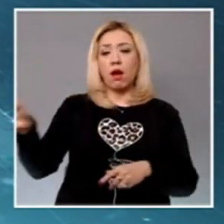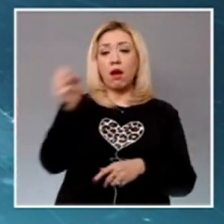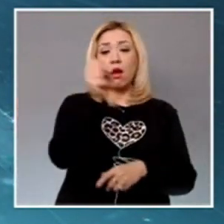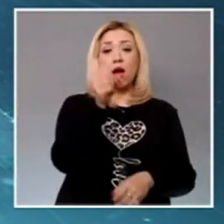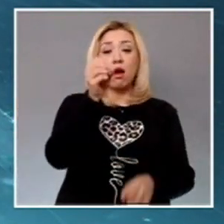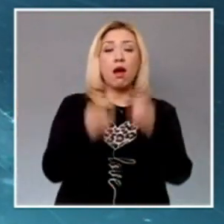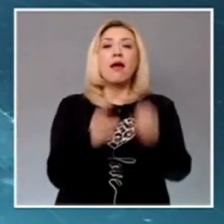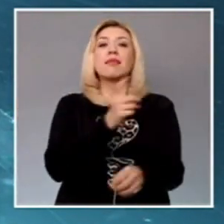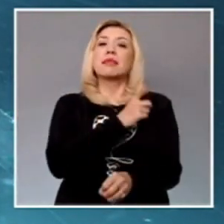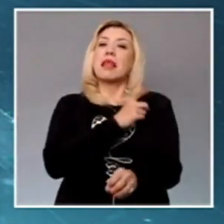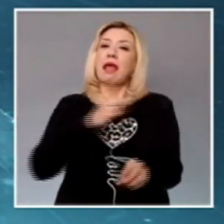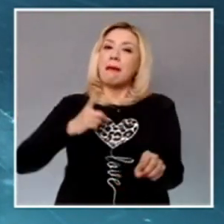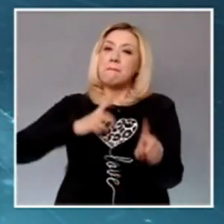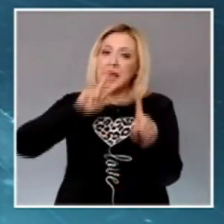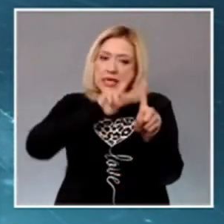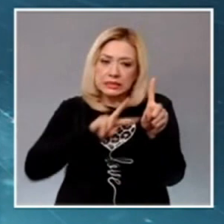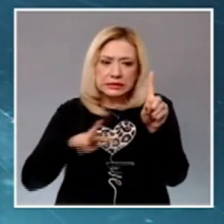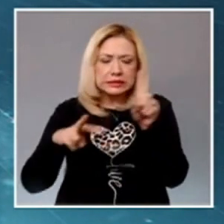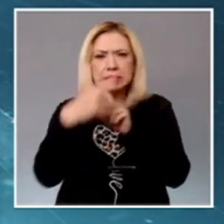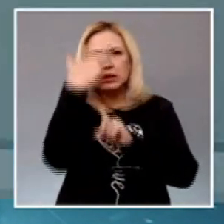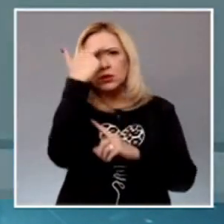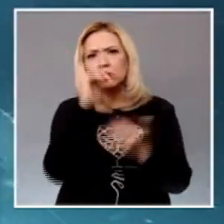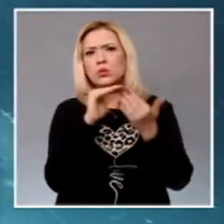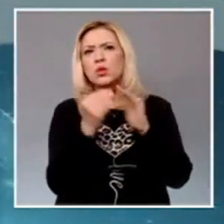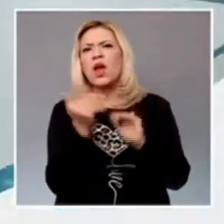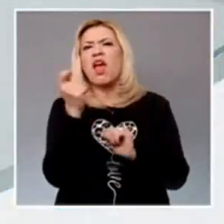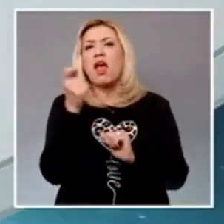género y enfoque de interseccionalidad.